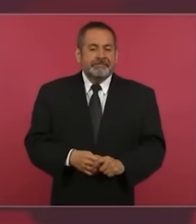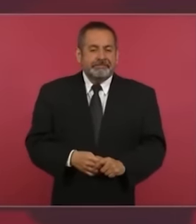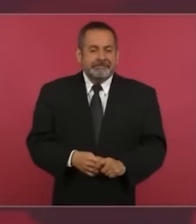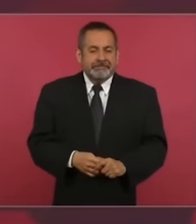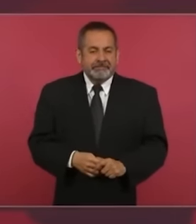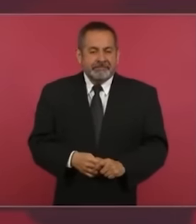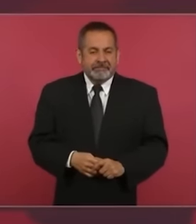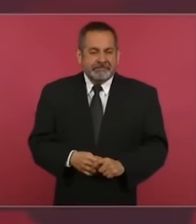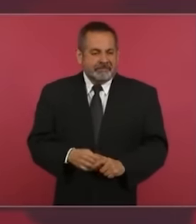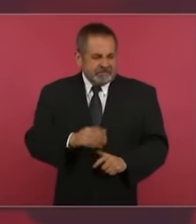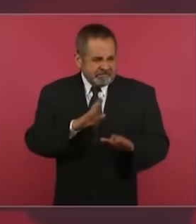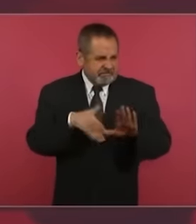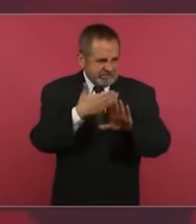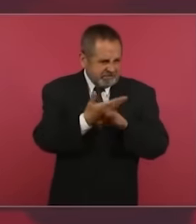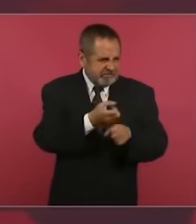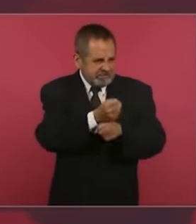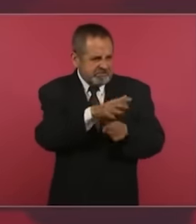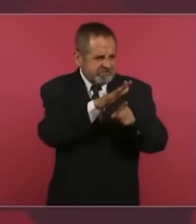no hay represión.